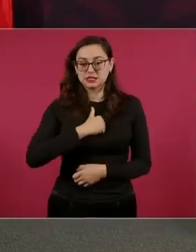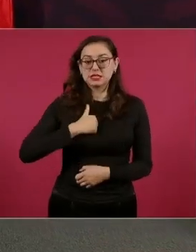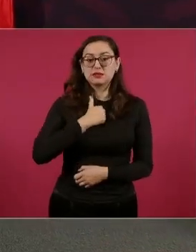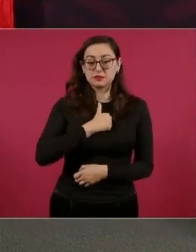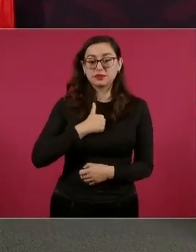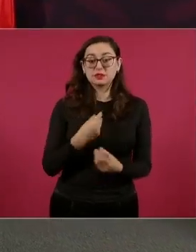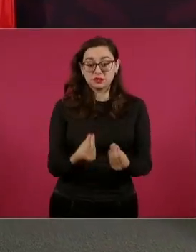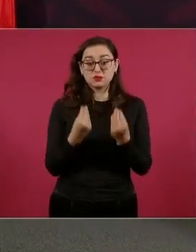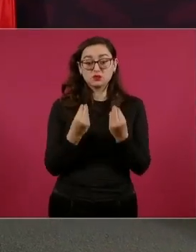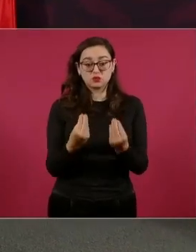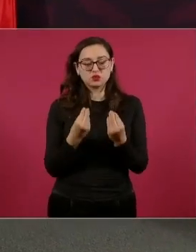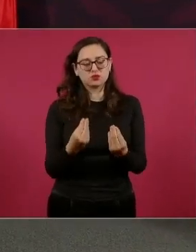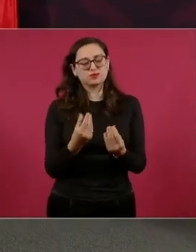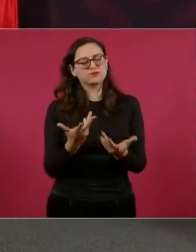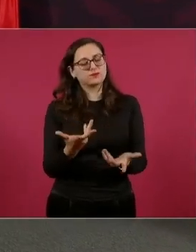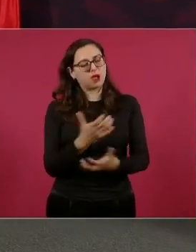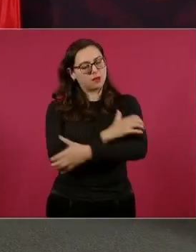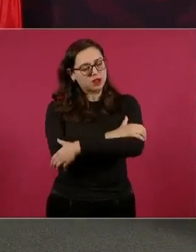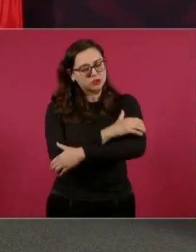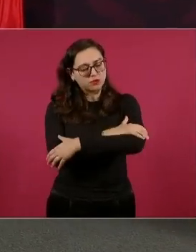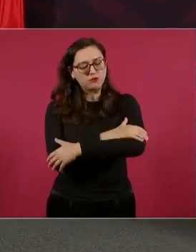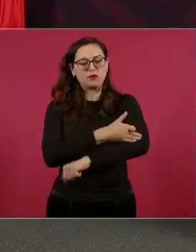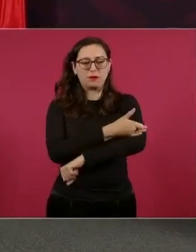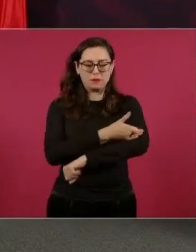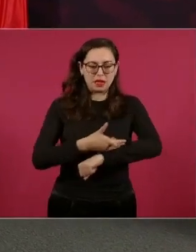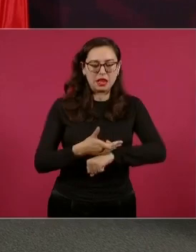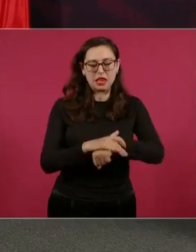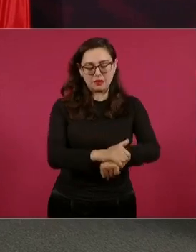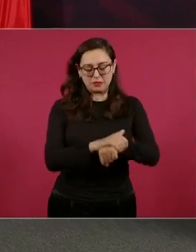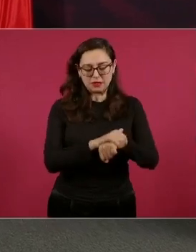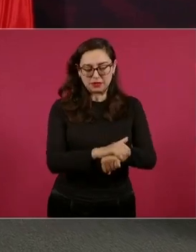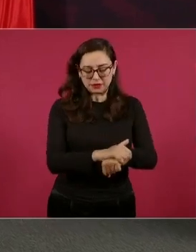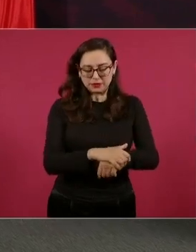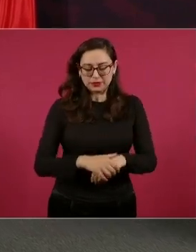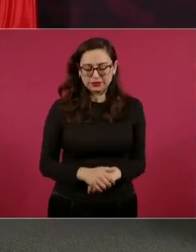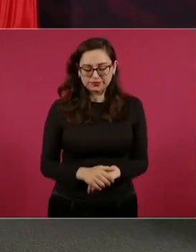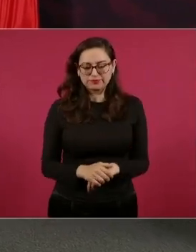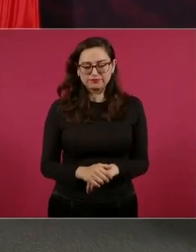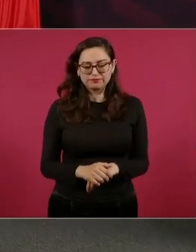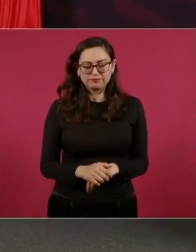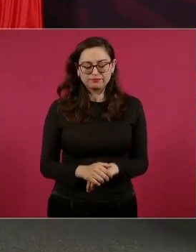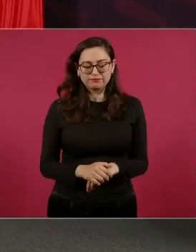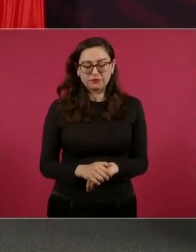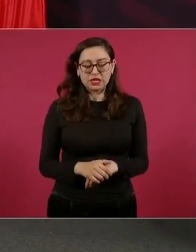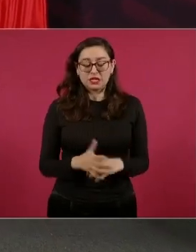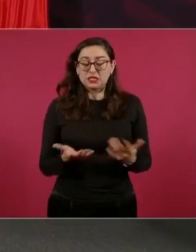Pues ya no es el México de la impunidad.